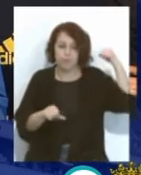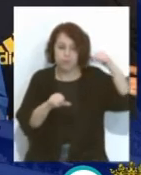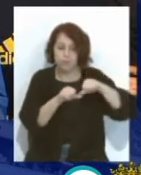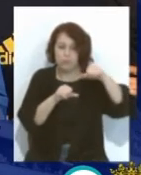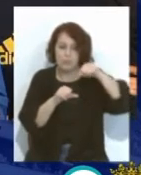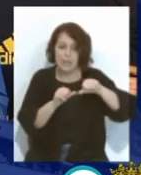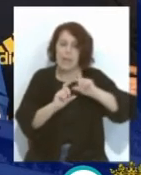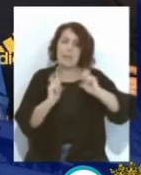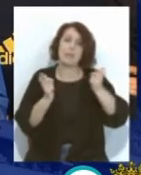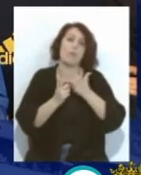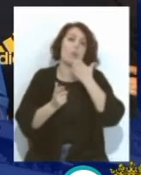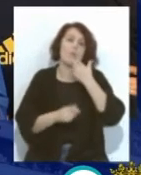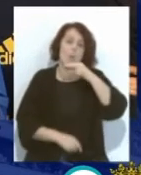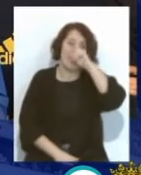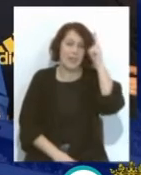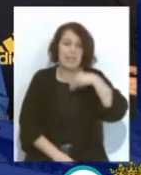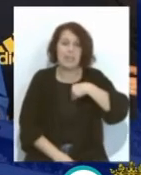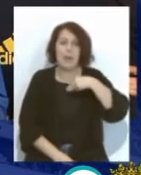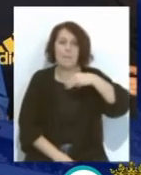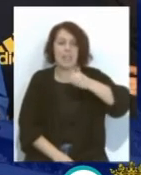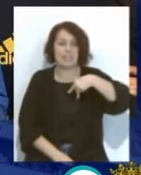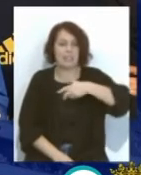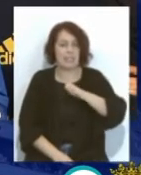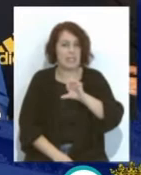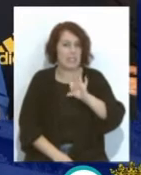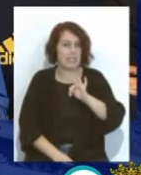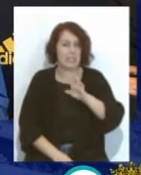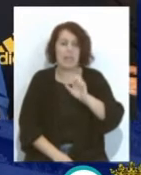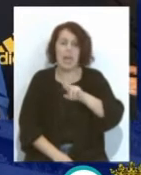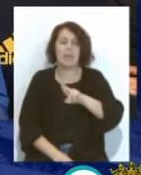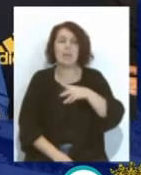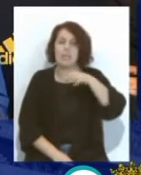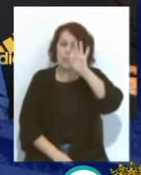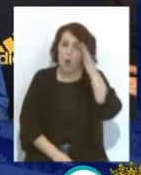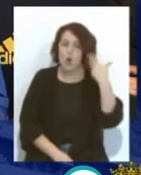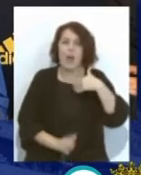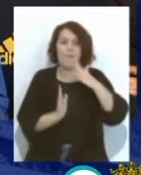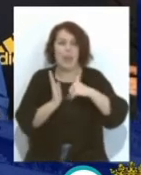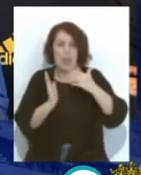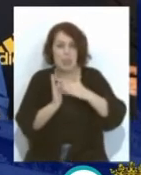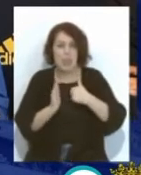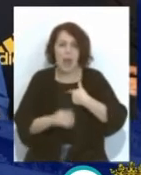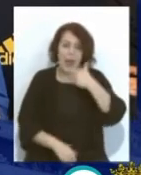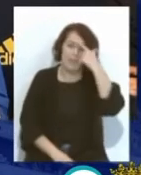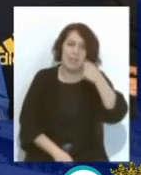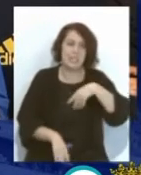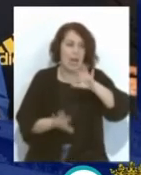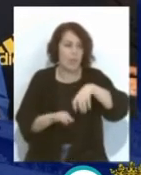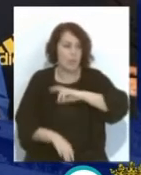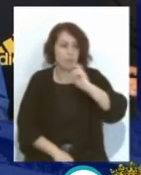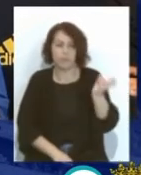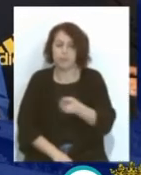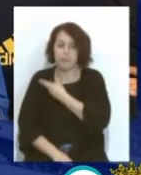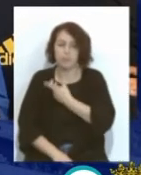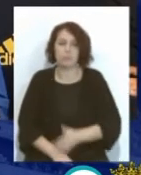equipos Como el Madrid El Manchester City En el Girona La Ponferradina El Alavés El Valencia El Cádiz Bueno